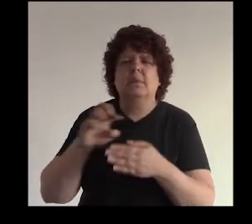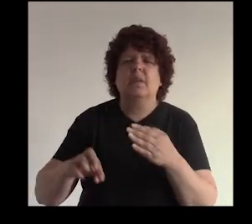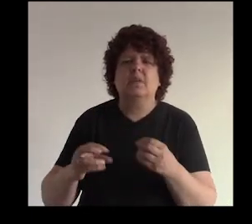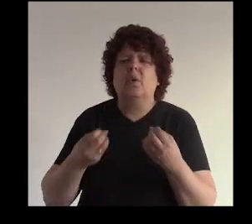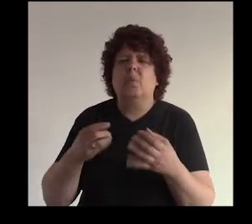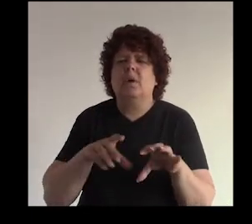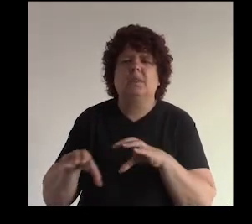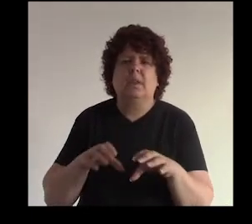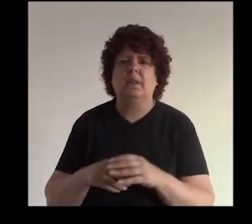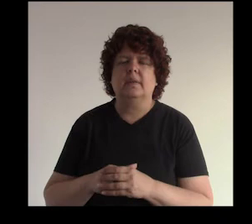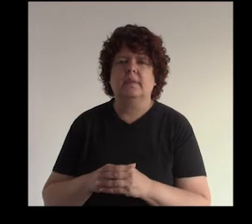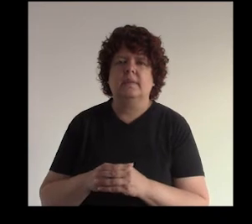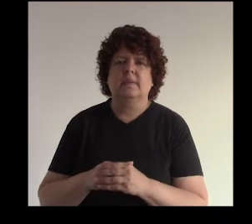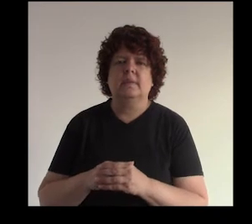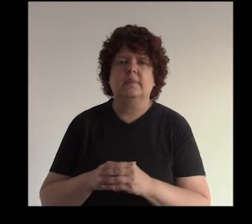proyecto que tengo